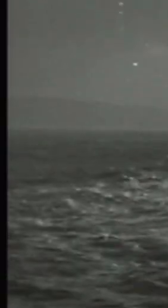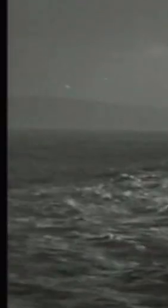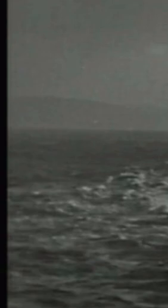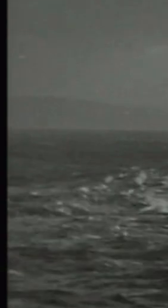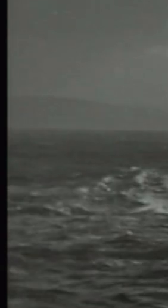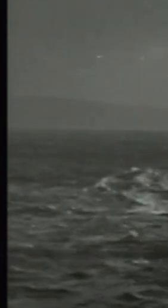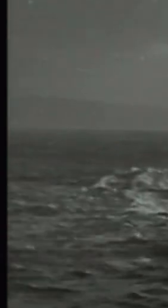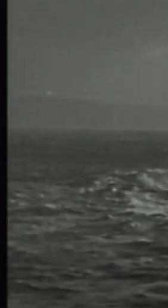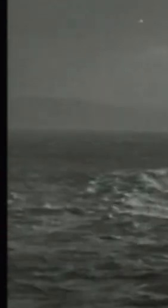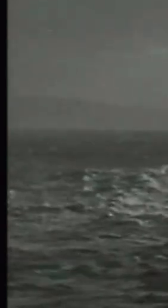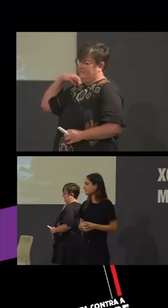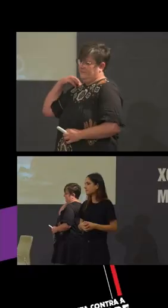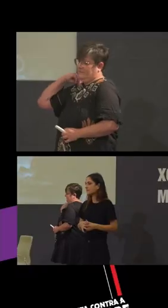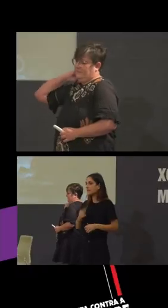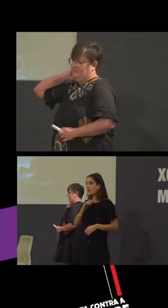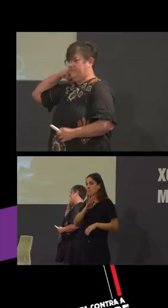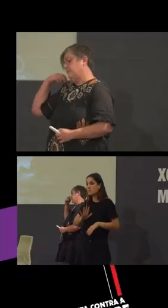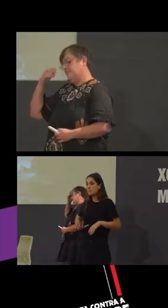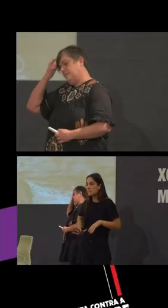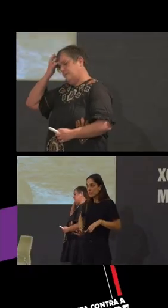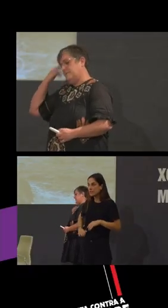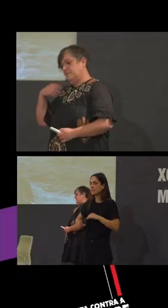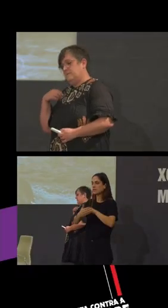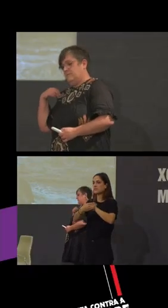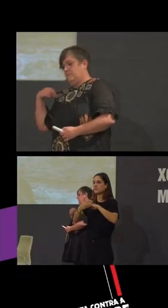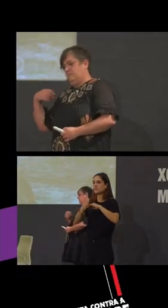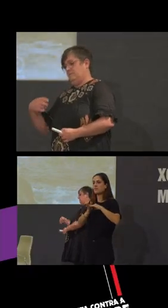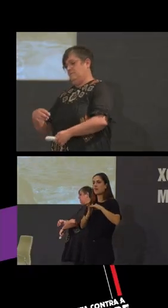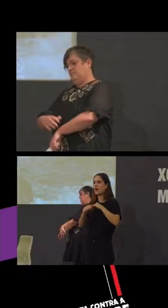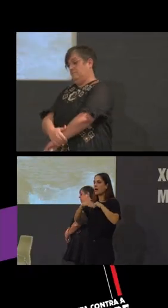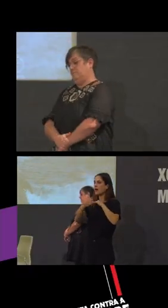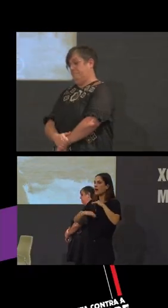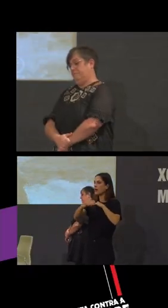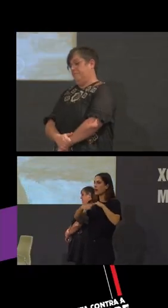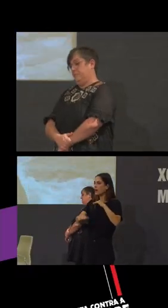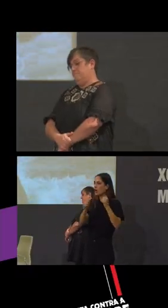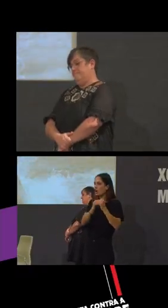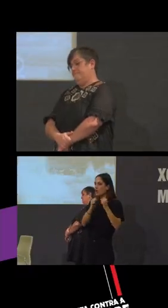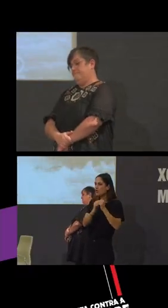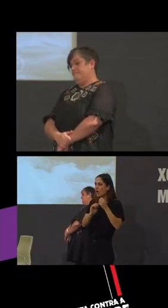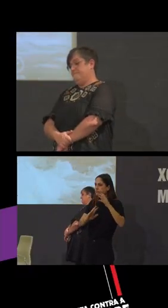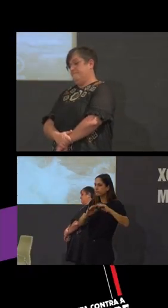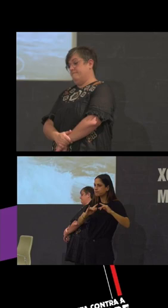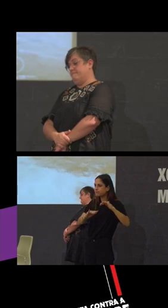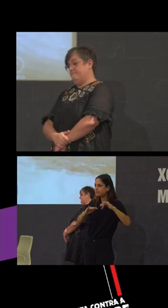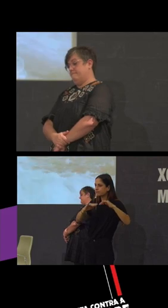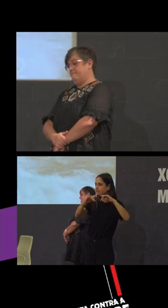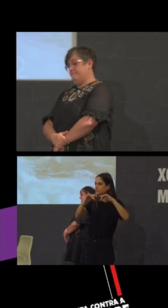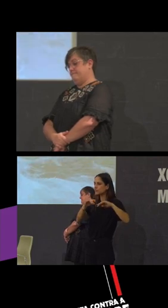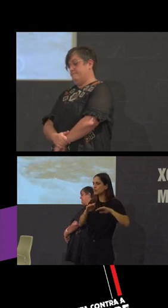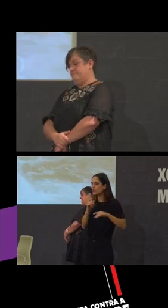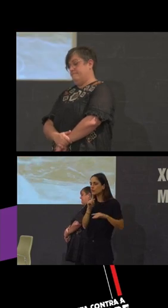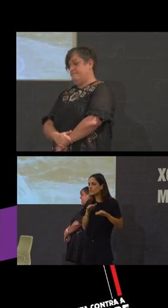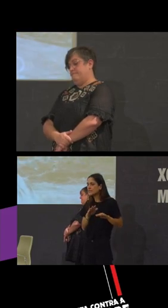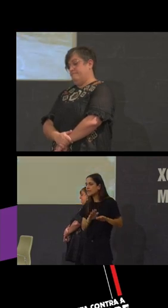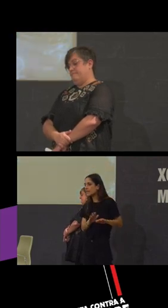Mientras tanto, el mar, siempre la roca y la espuma, sigue guardando su secreto insondable.